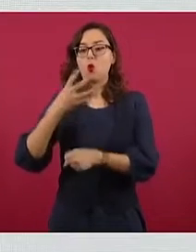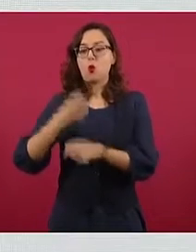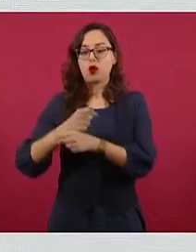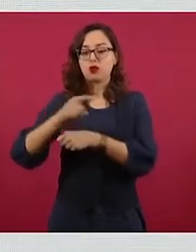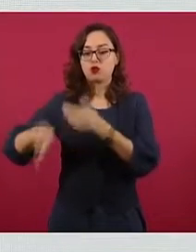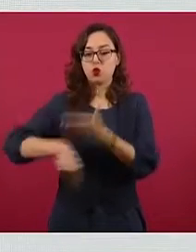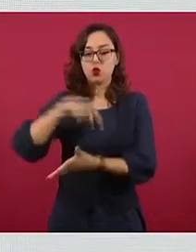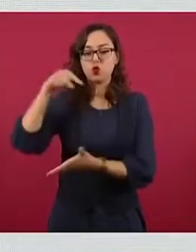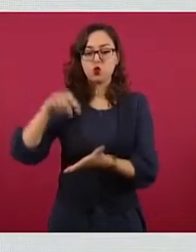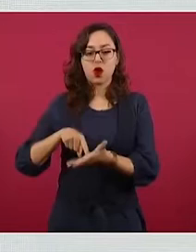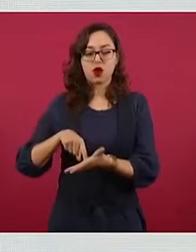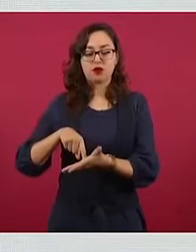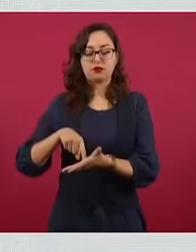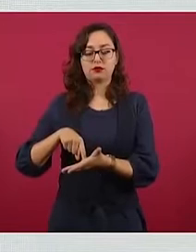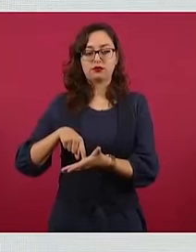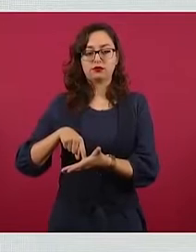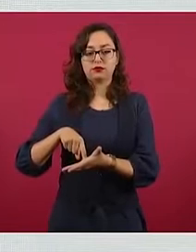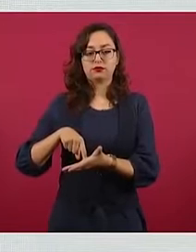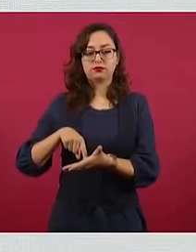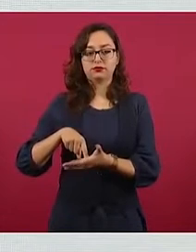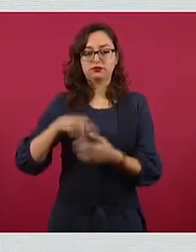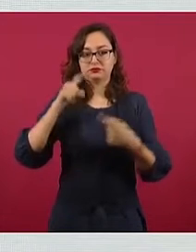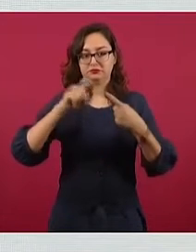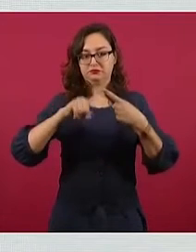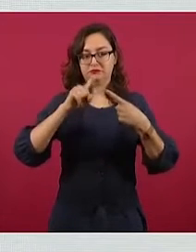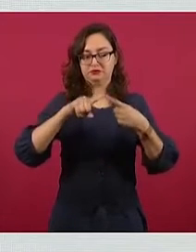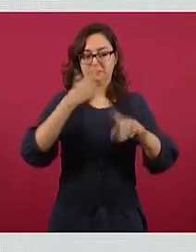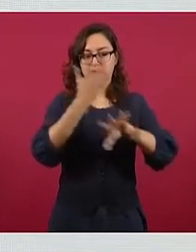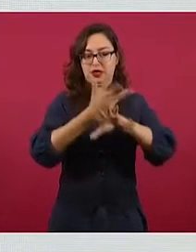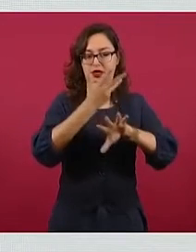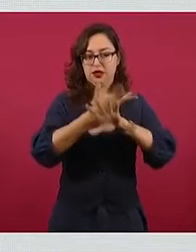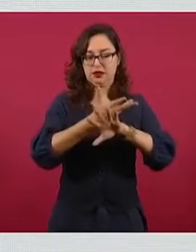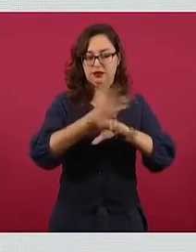Nada más nos ganaba Estados Unidos,